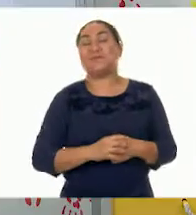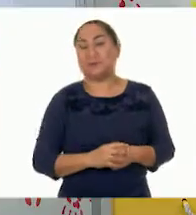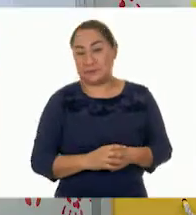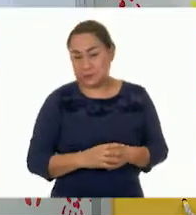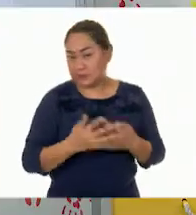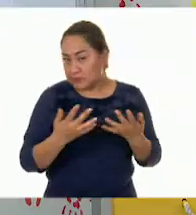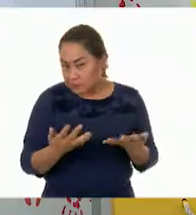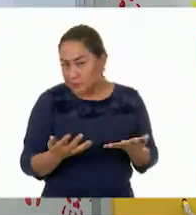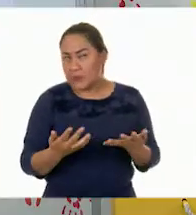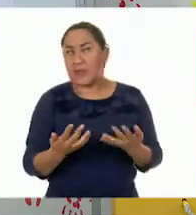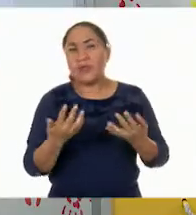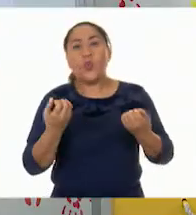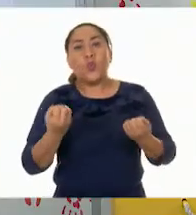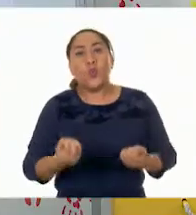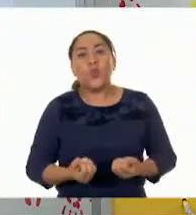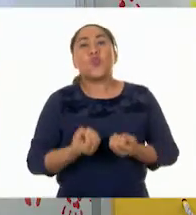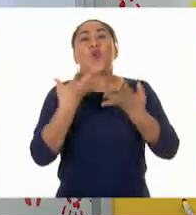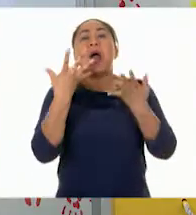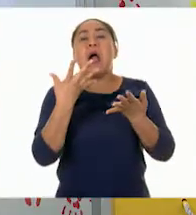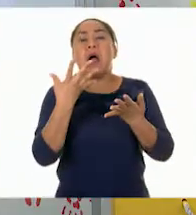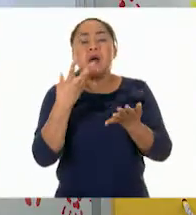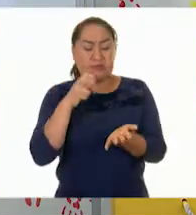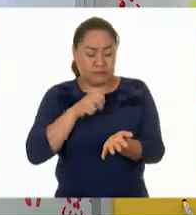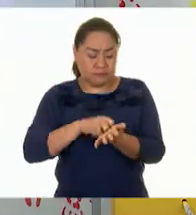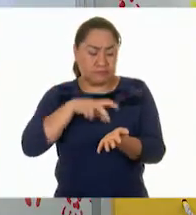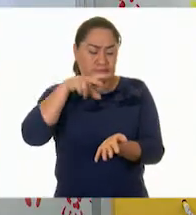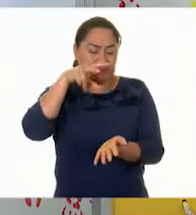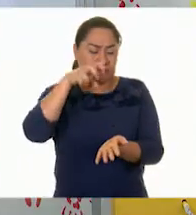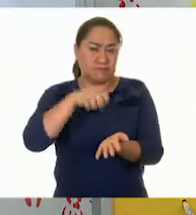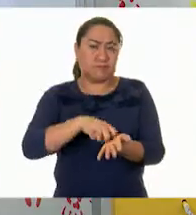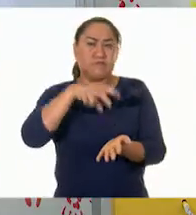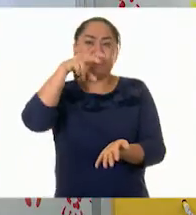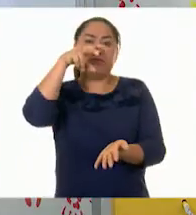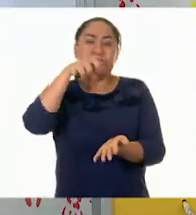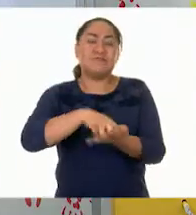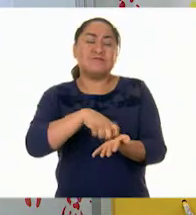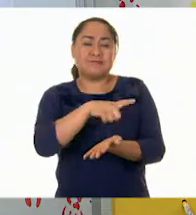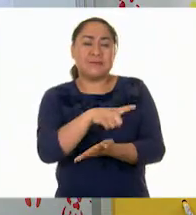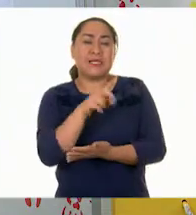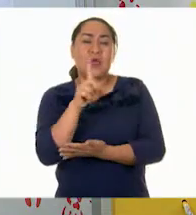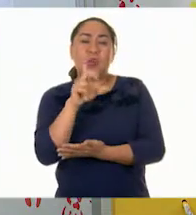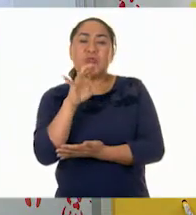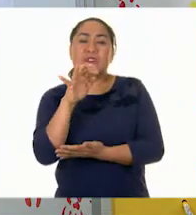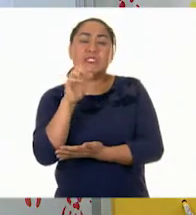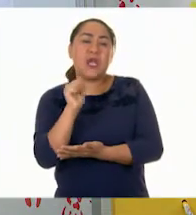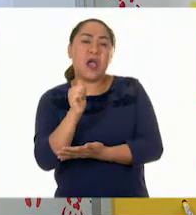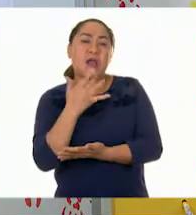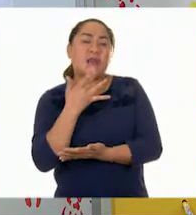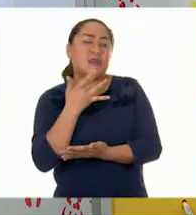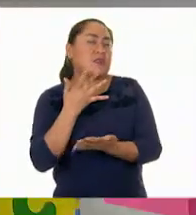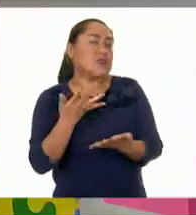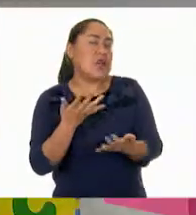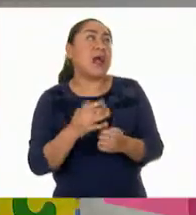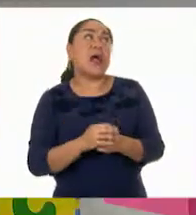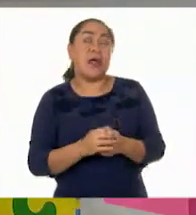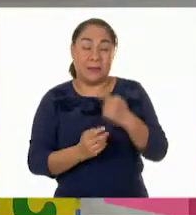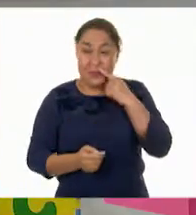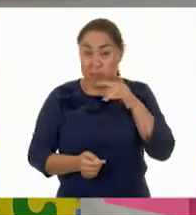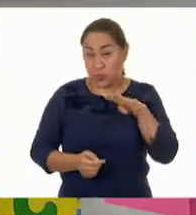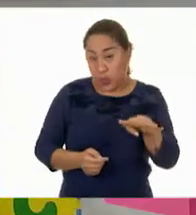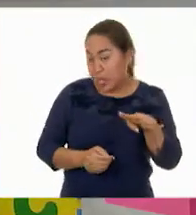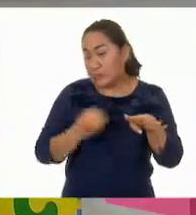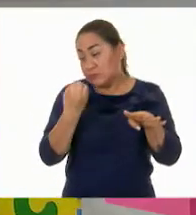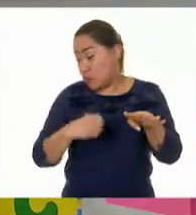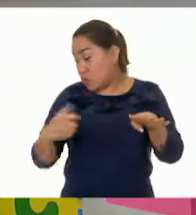¿cuántos saltos tendrá que dar la rana Lucía en este caso? Pues tendrá que dar esos 12